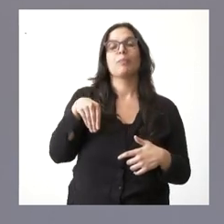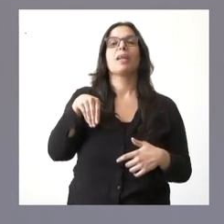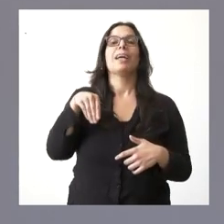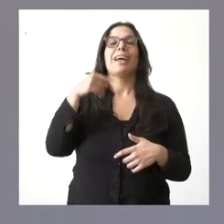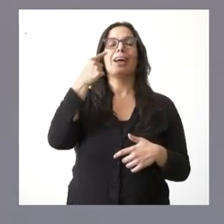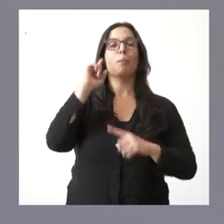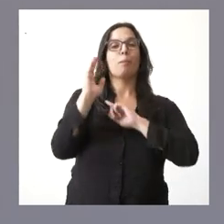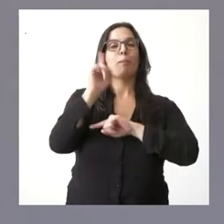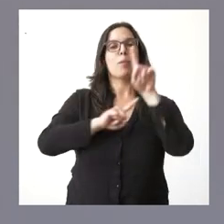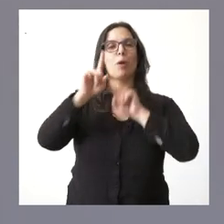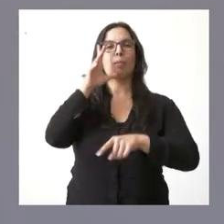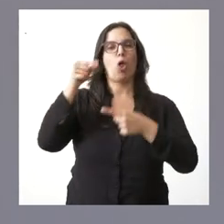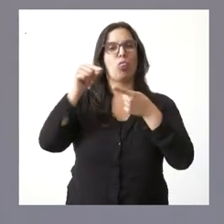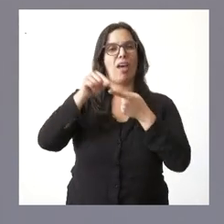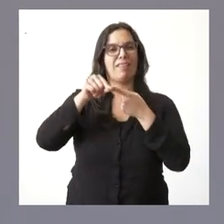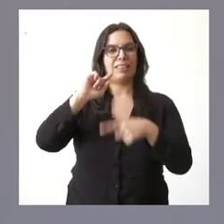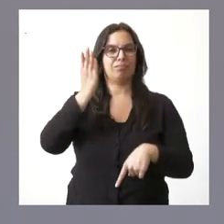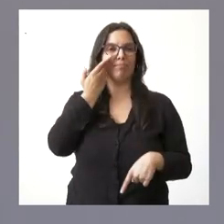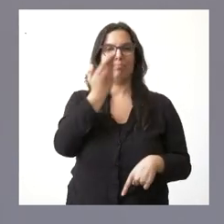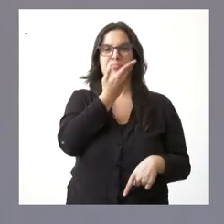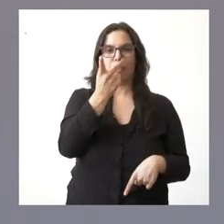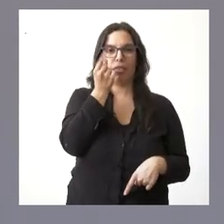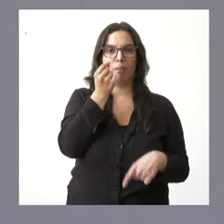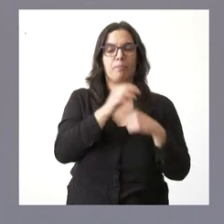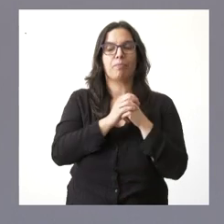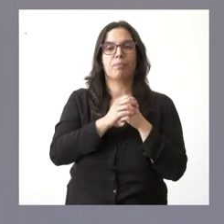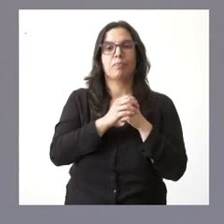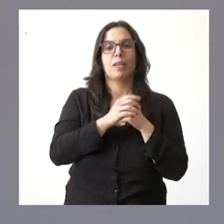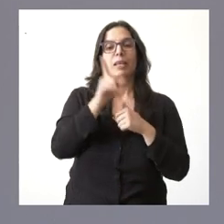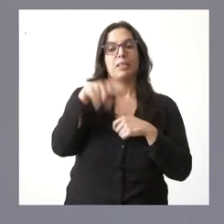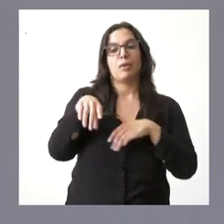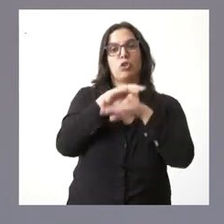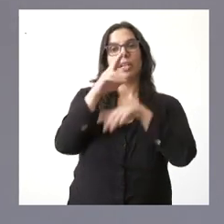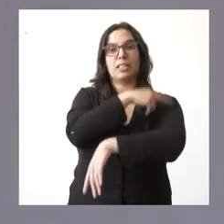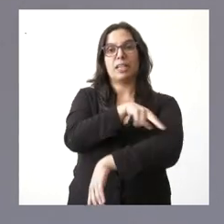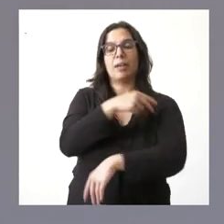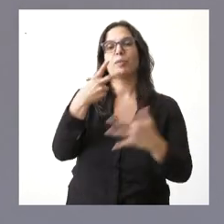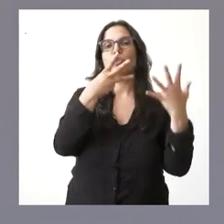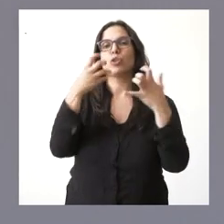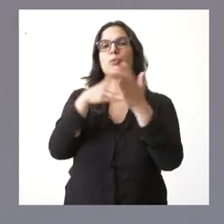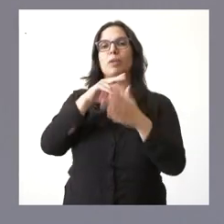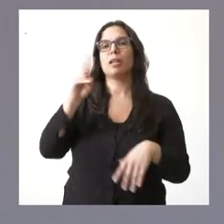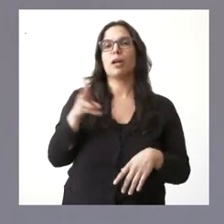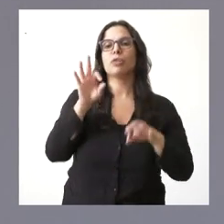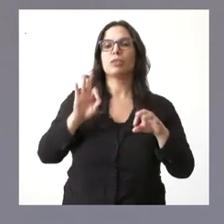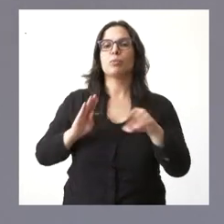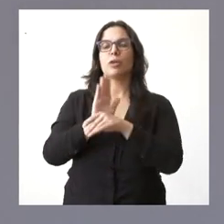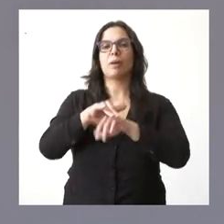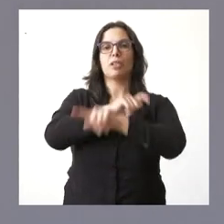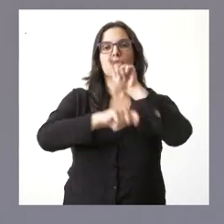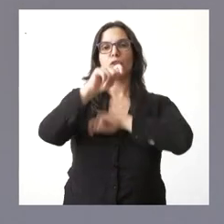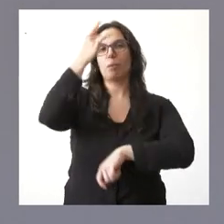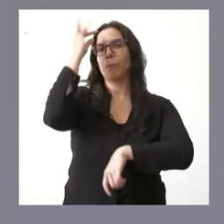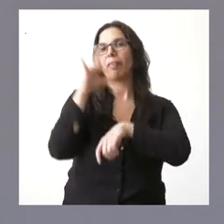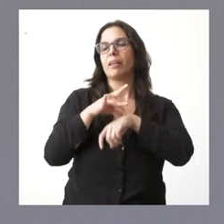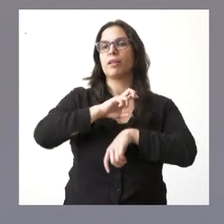Y en el ámbito también de la propia Consejería de Sanidad, 800.000 euros de subvenciones para asociaciones de pacientes y